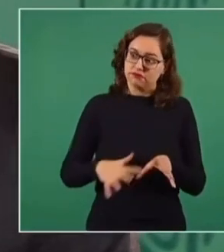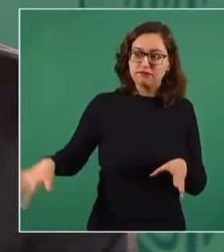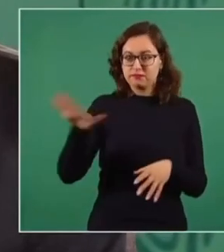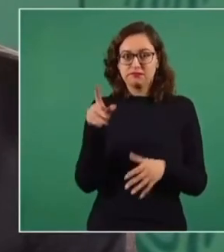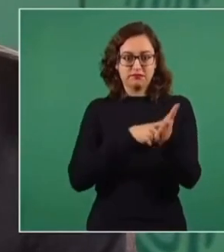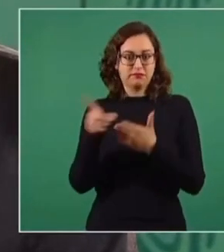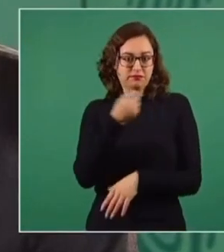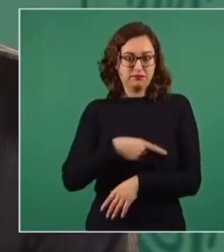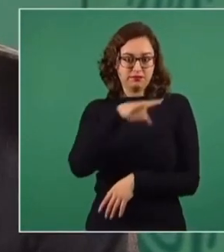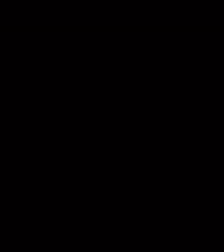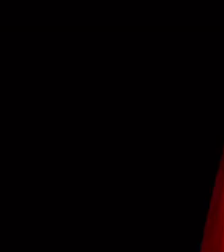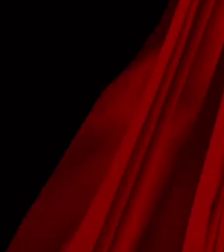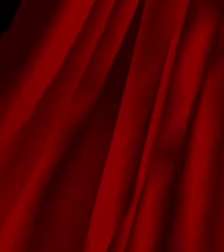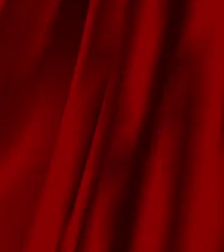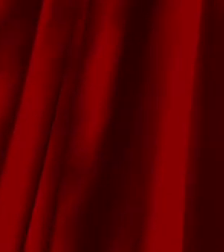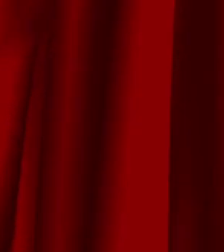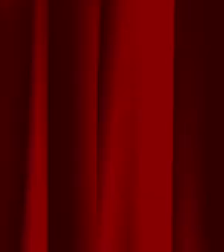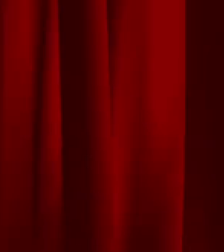el derecho a la salud.